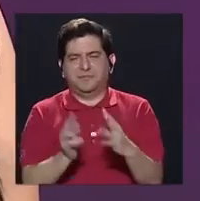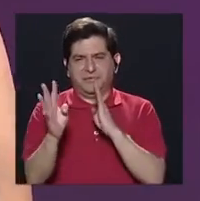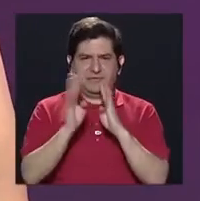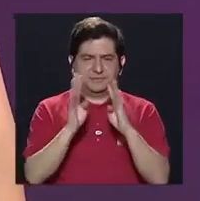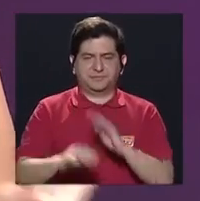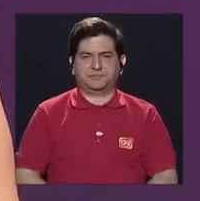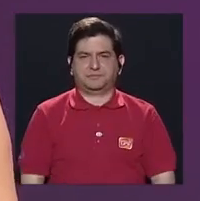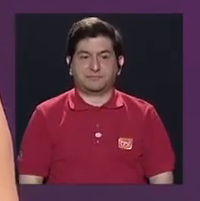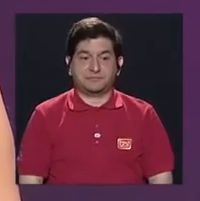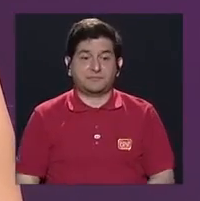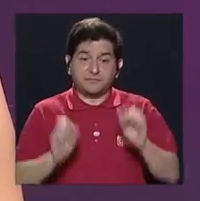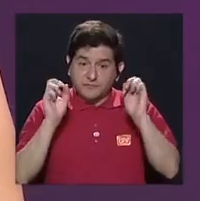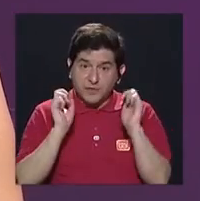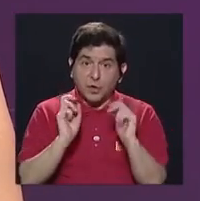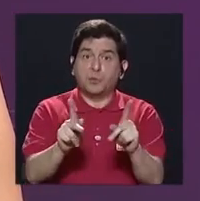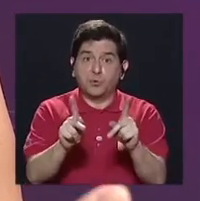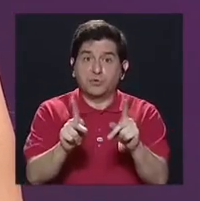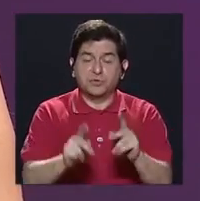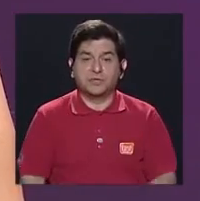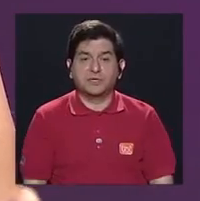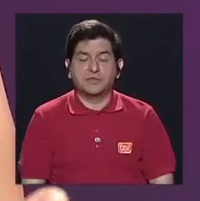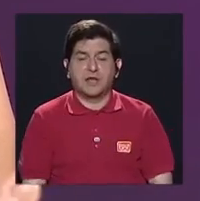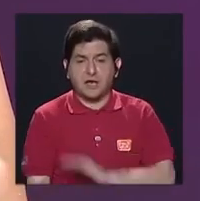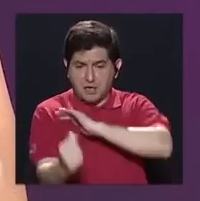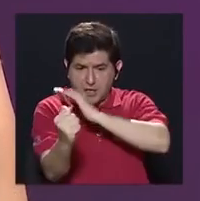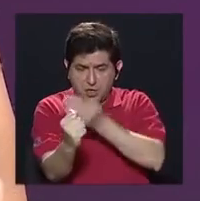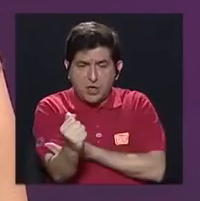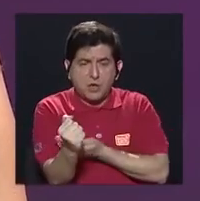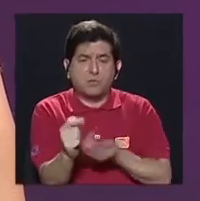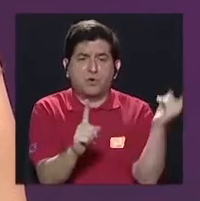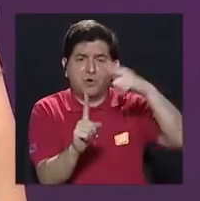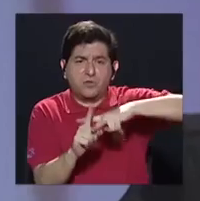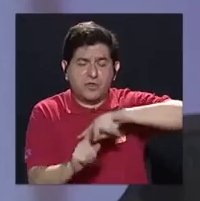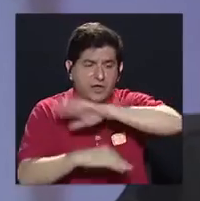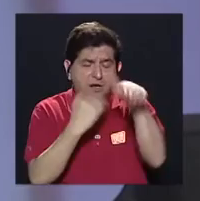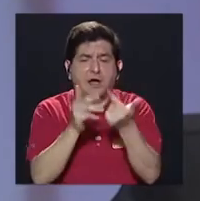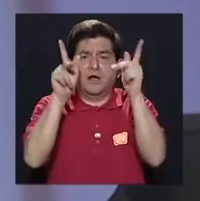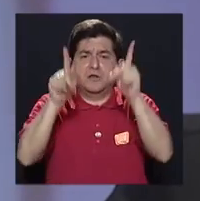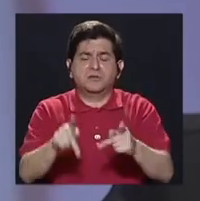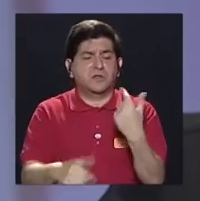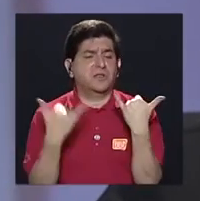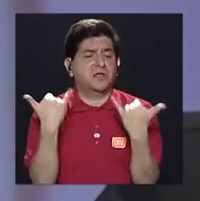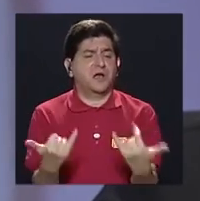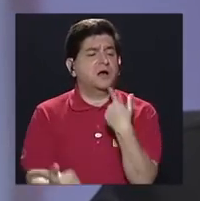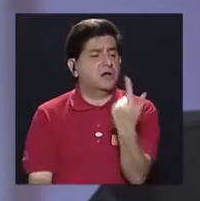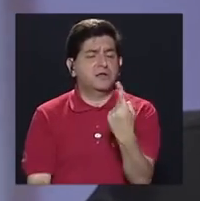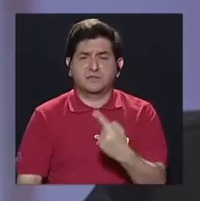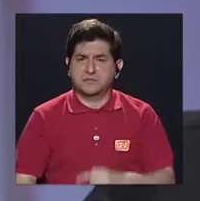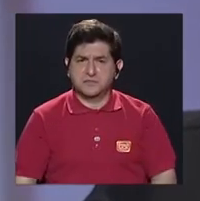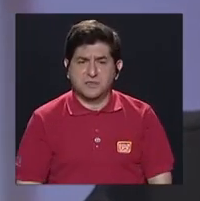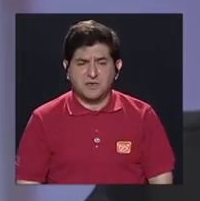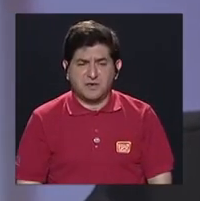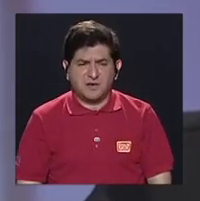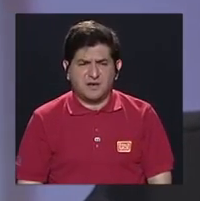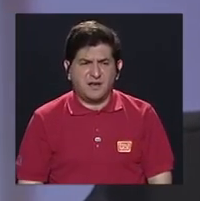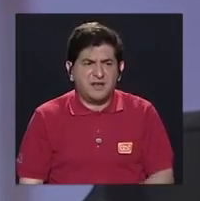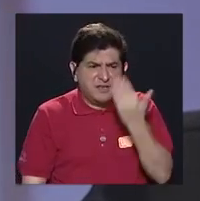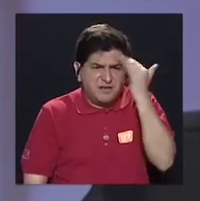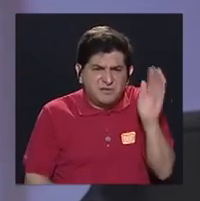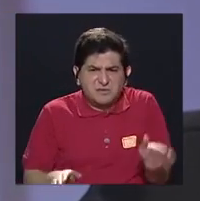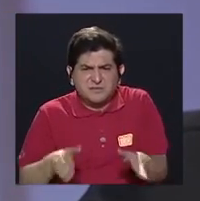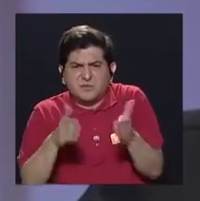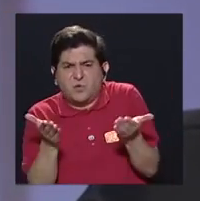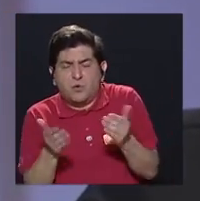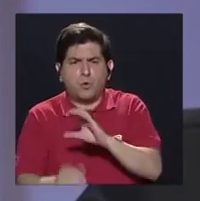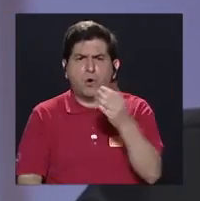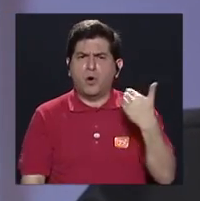va a posibilitar y va a empoderar a todas esas personas que hoy están diciendo, bueno, quién sabe cómo será, o a los